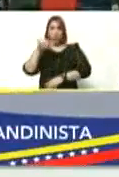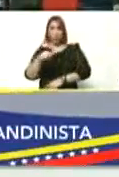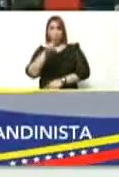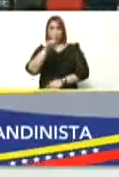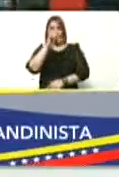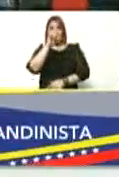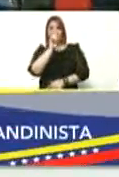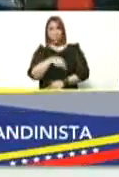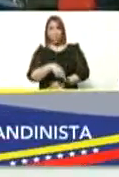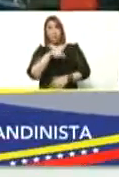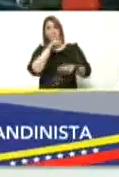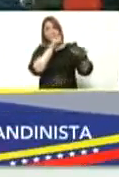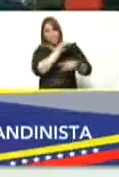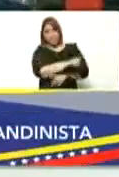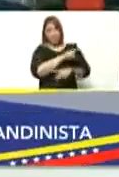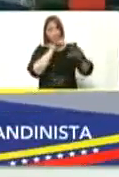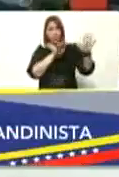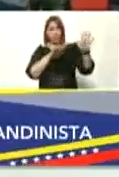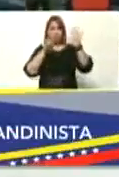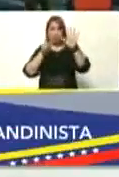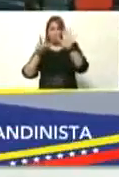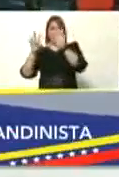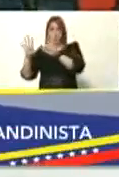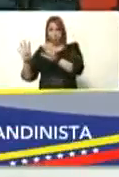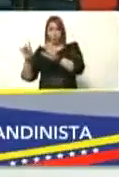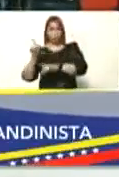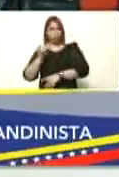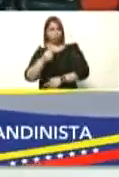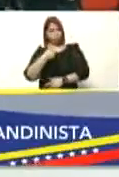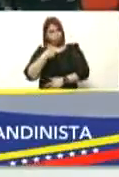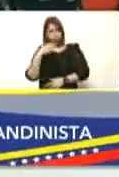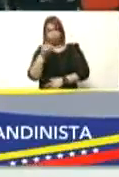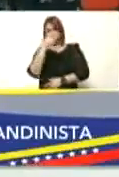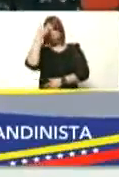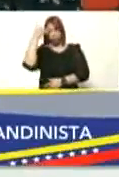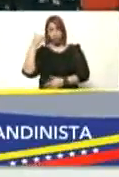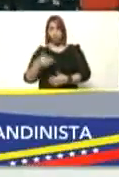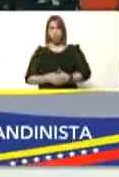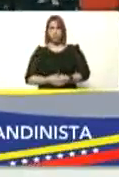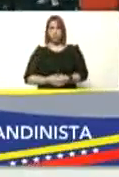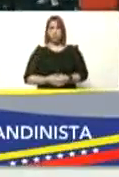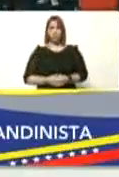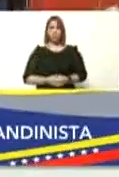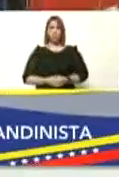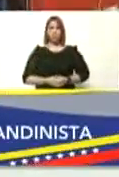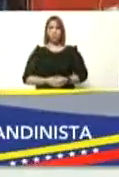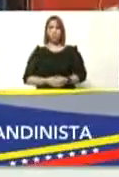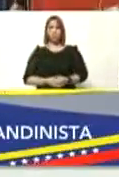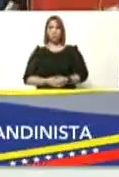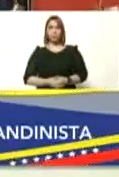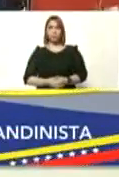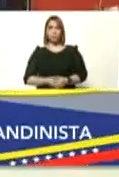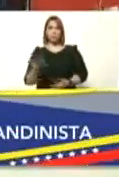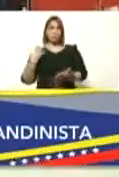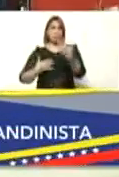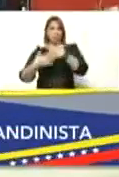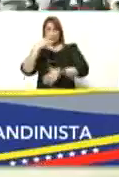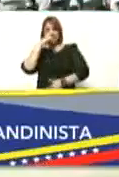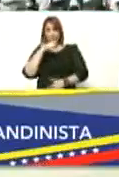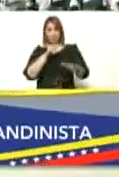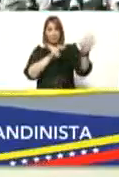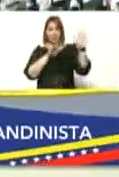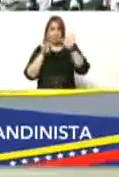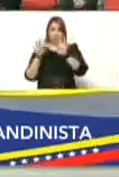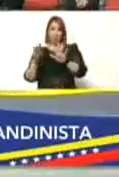1979 a mí no se me olvida no se me puede olvidar en ese año 79 yo